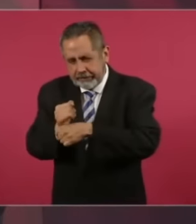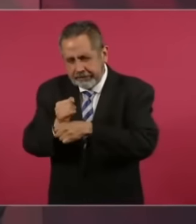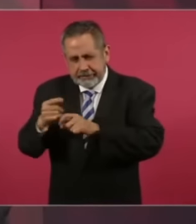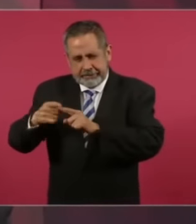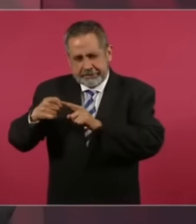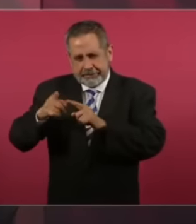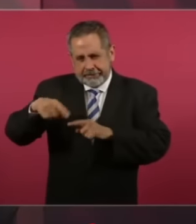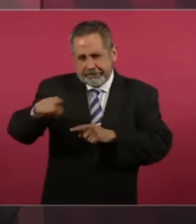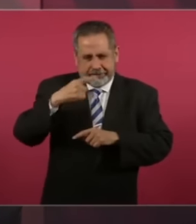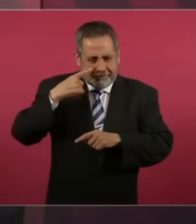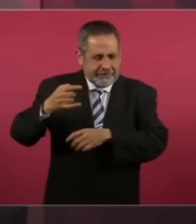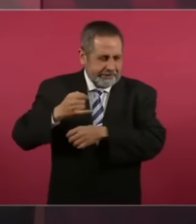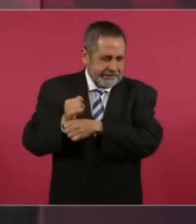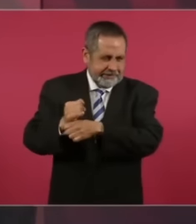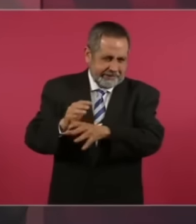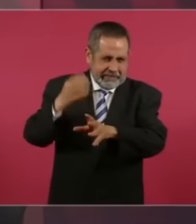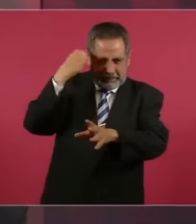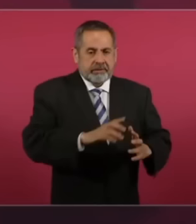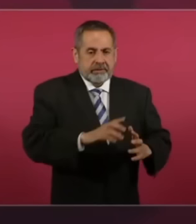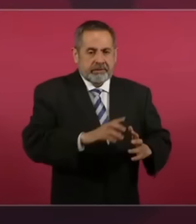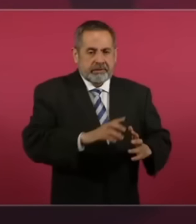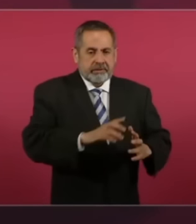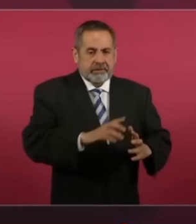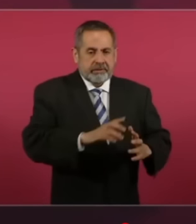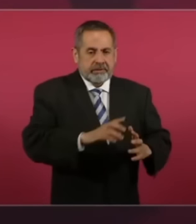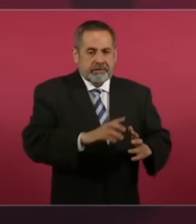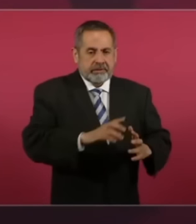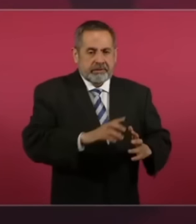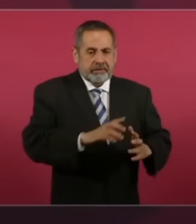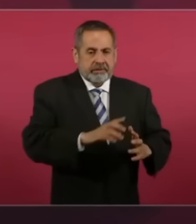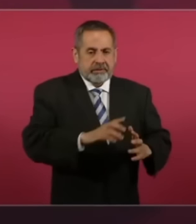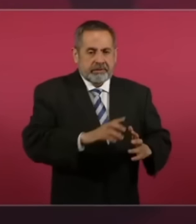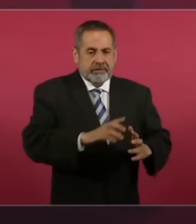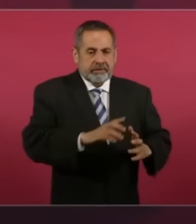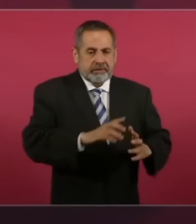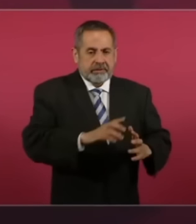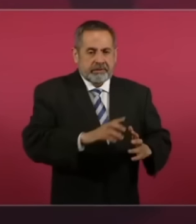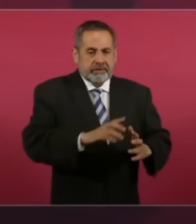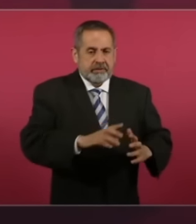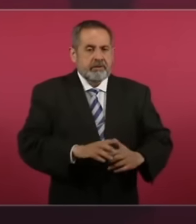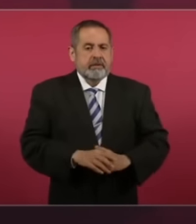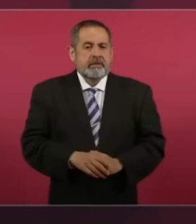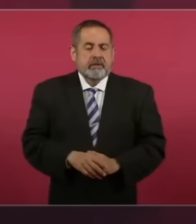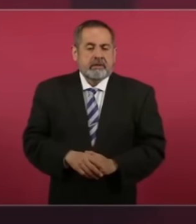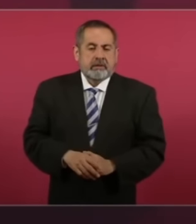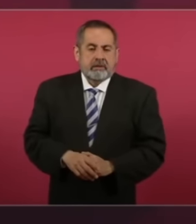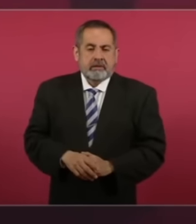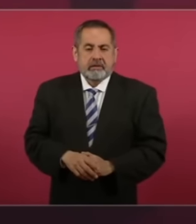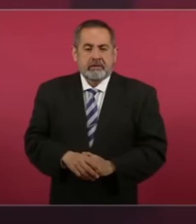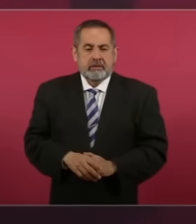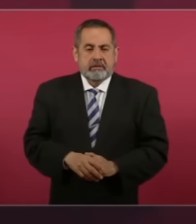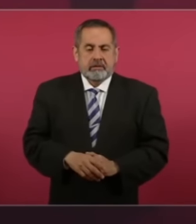dañado al pueblo de México Pues vamos amigos rápidamente con la información Aunque